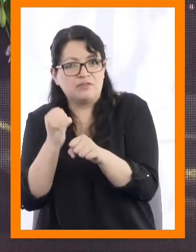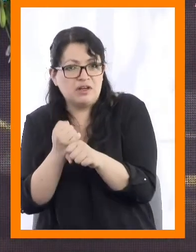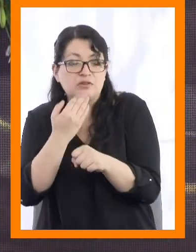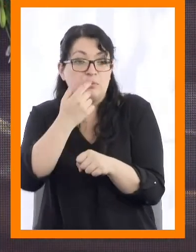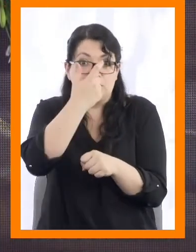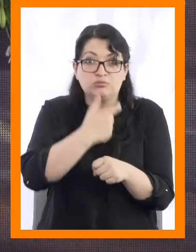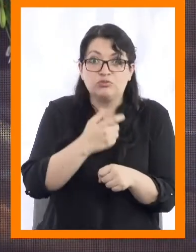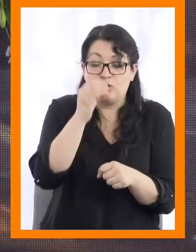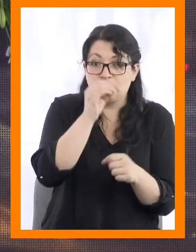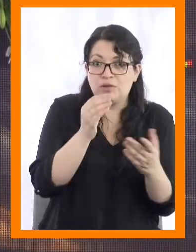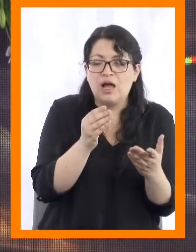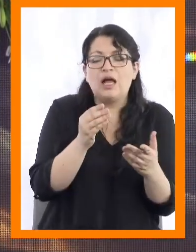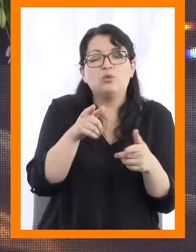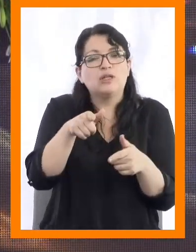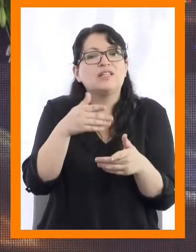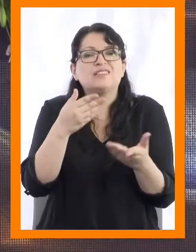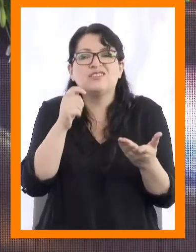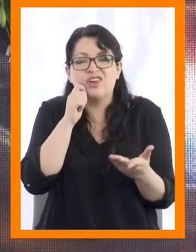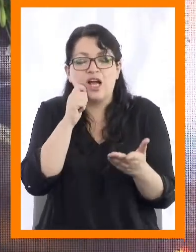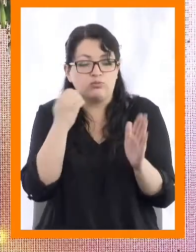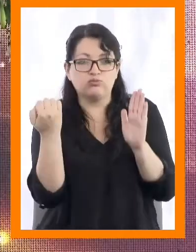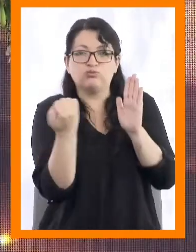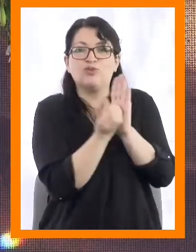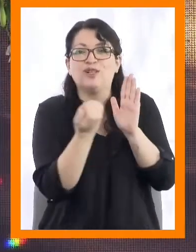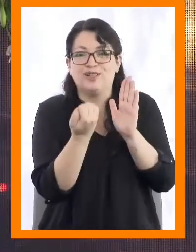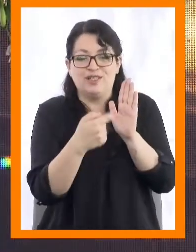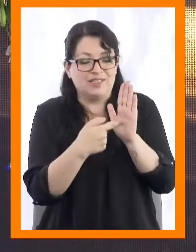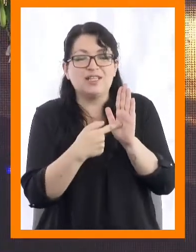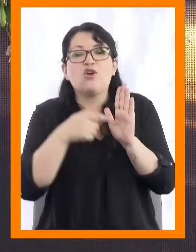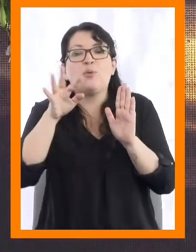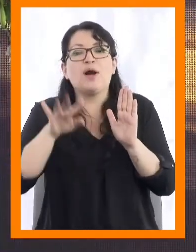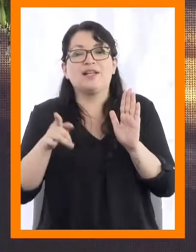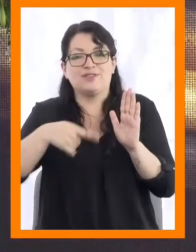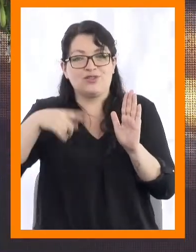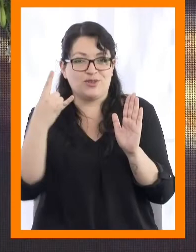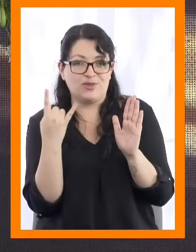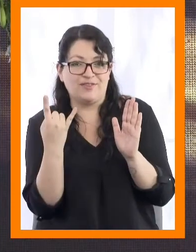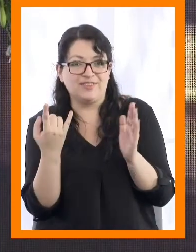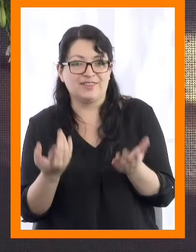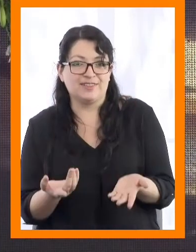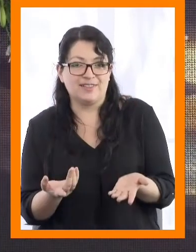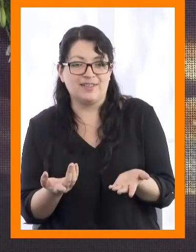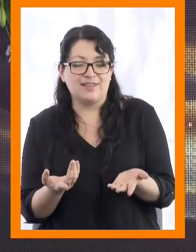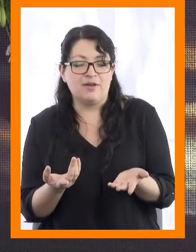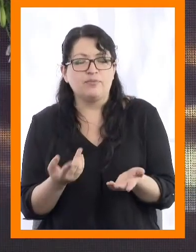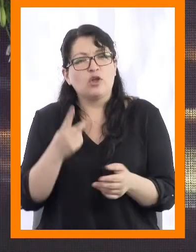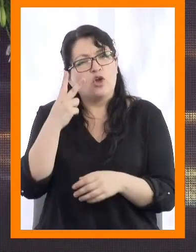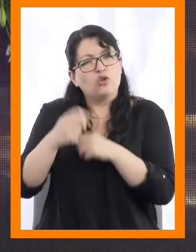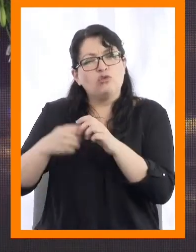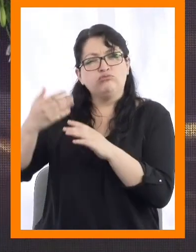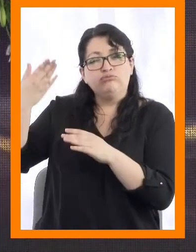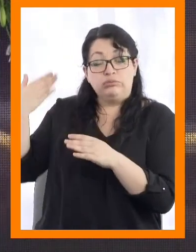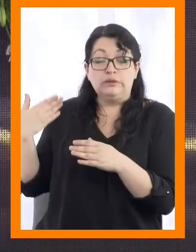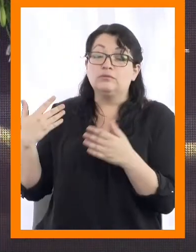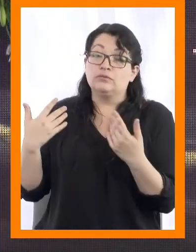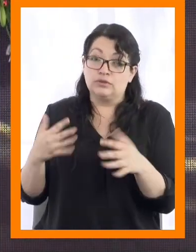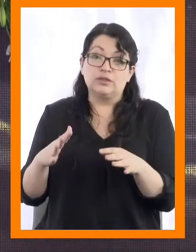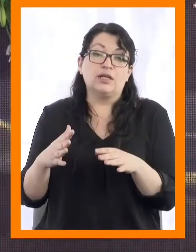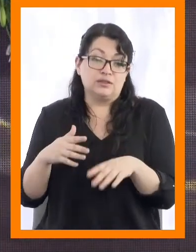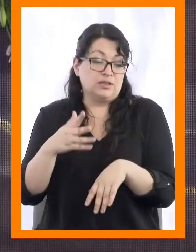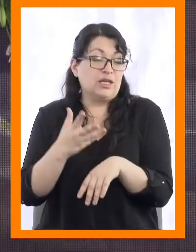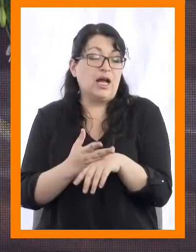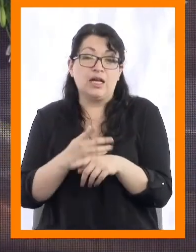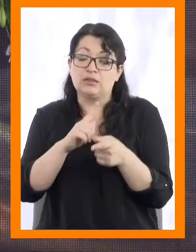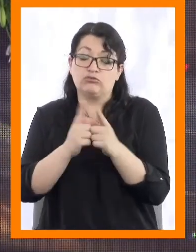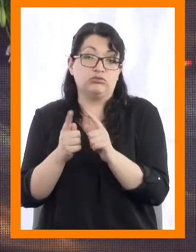personal, lleven el sello que caracteriza a esta universidad. Los últimos dos años han estado marcados por